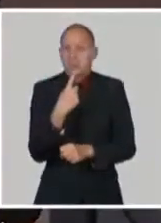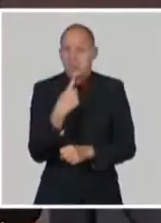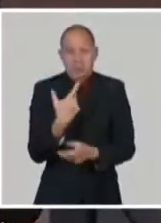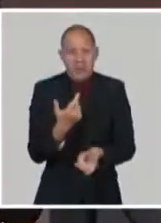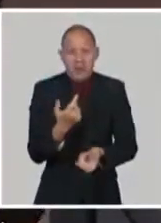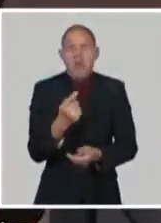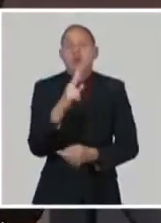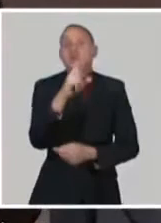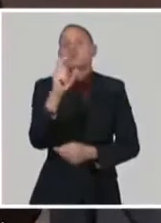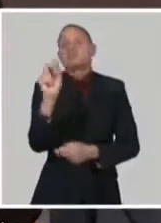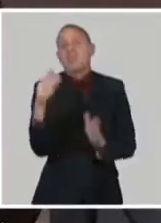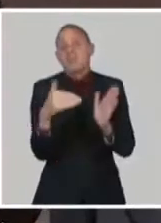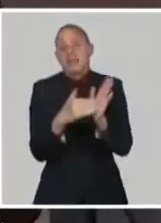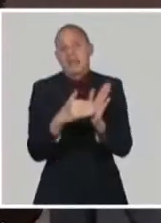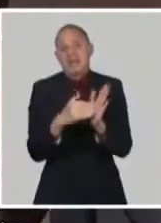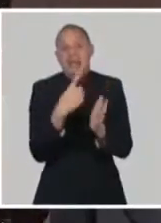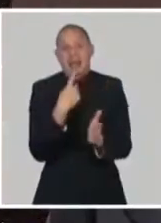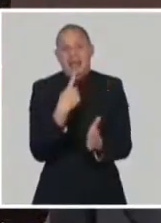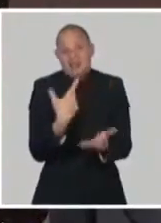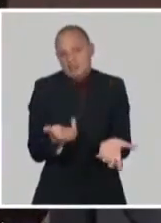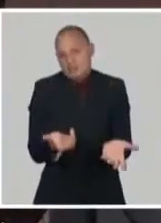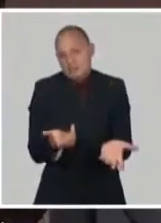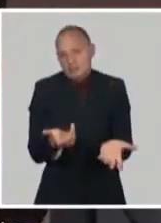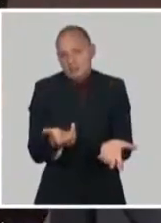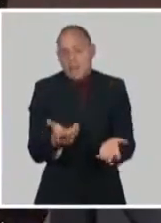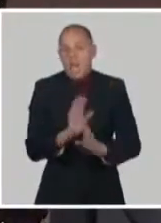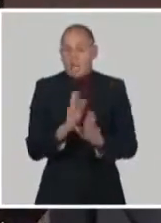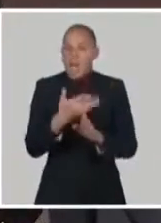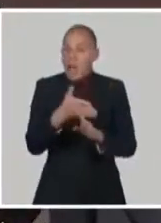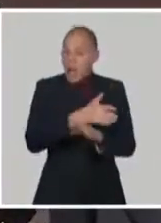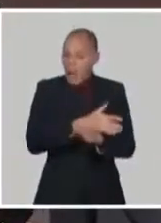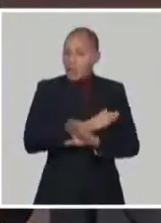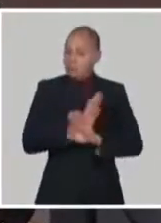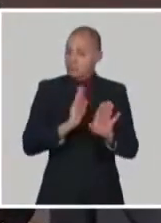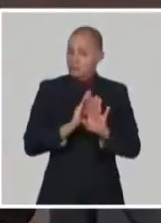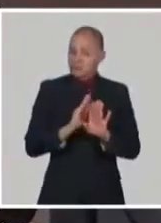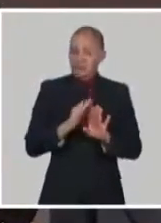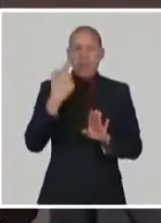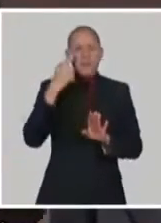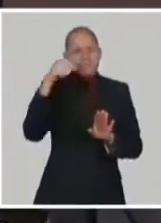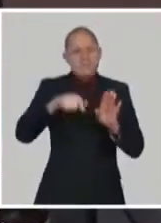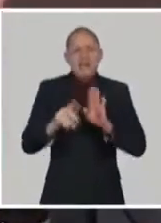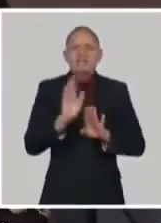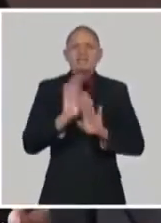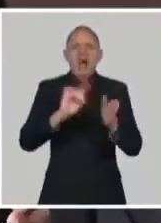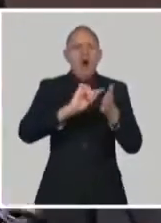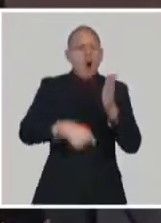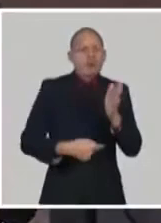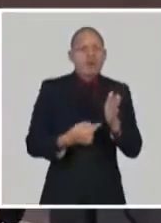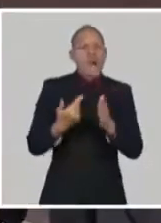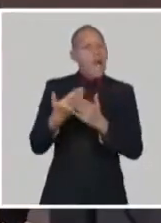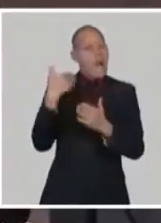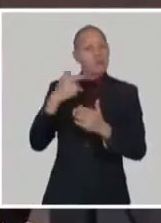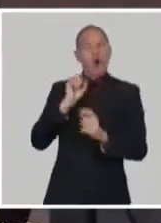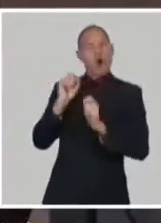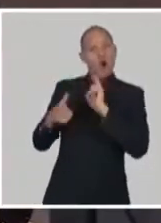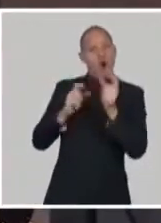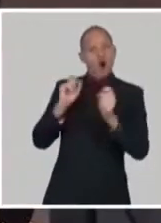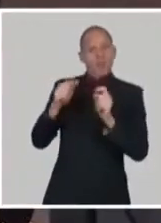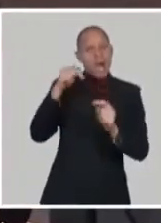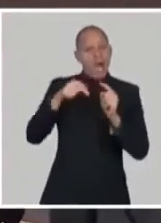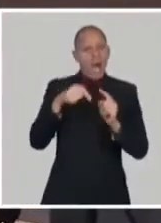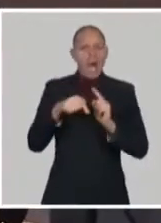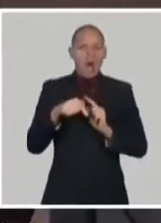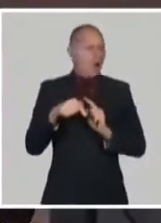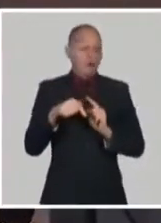vacunas y se ha visto ahí contratos ya preestablecidos que existían ya desde tiempos anteriores. No se están cumpliendo. Y además,